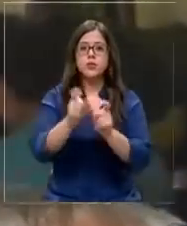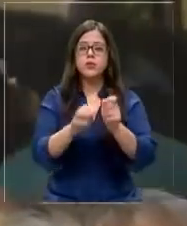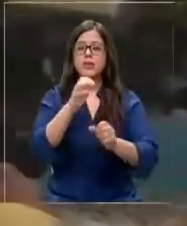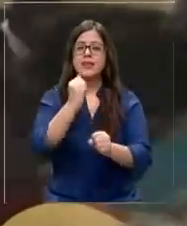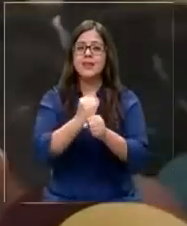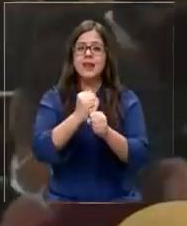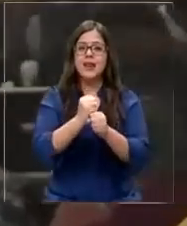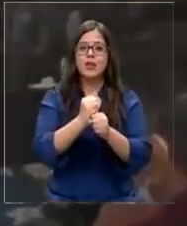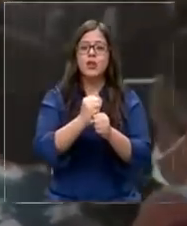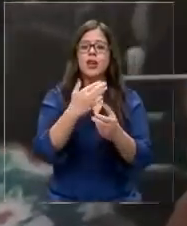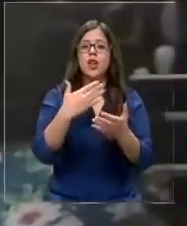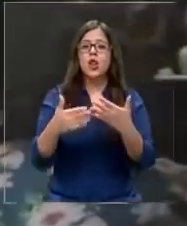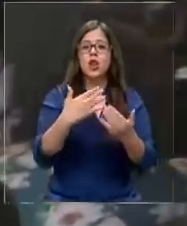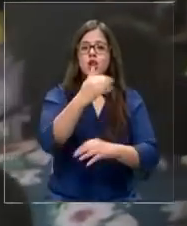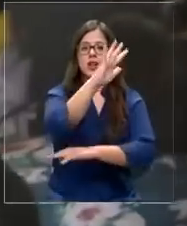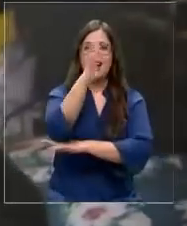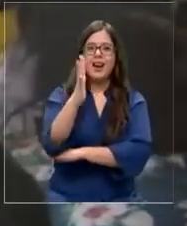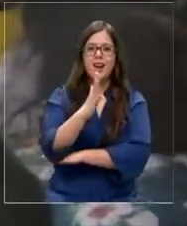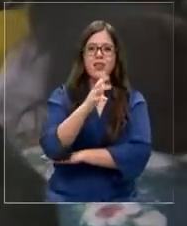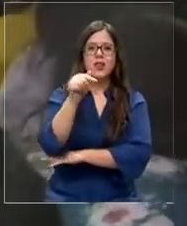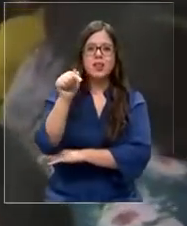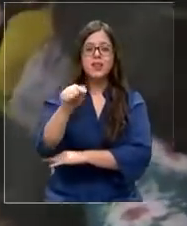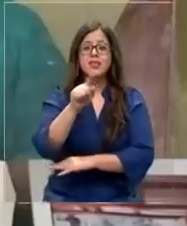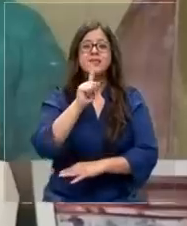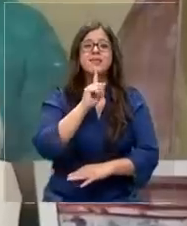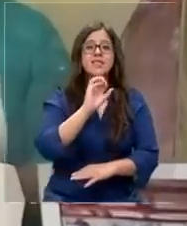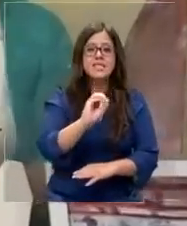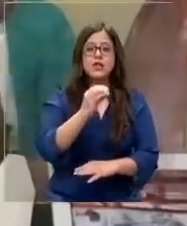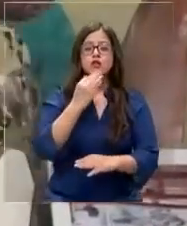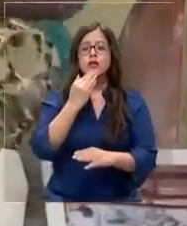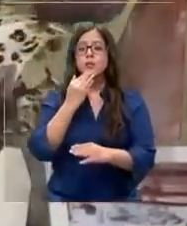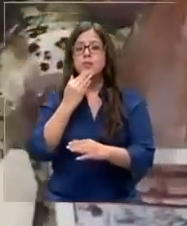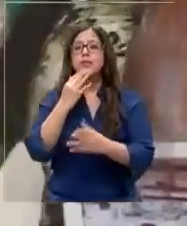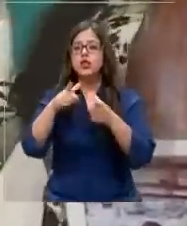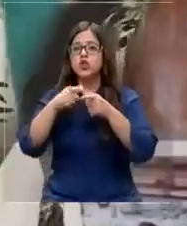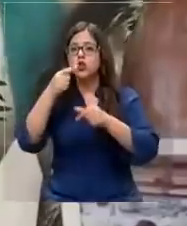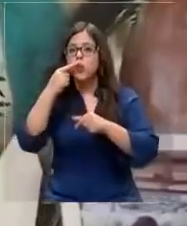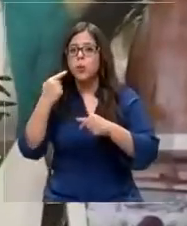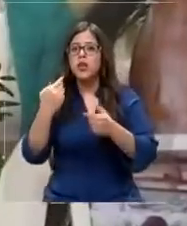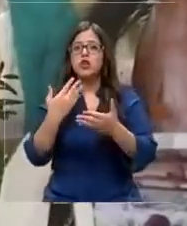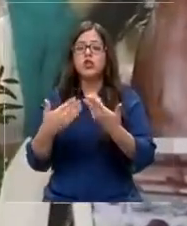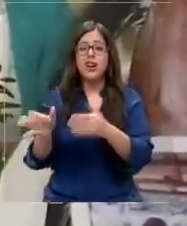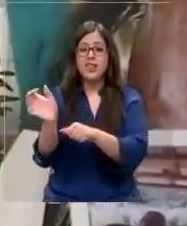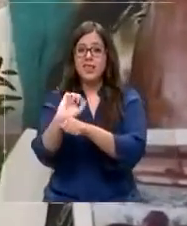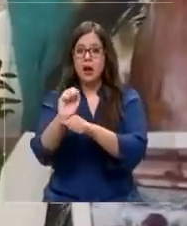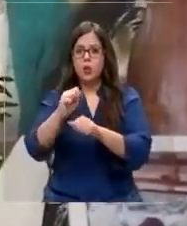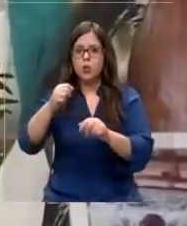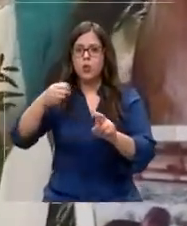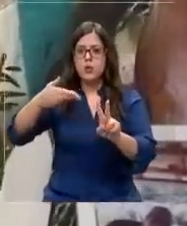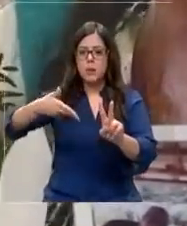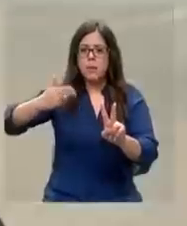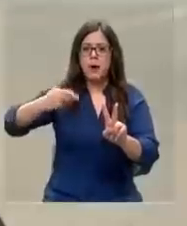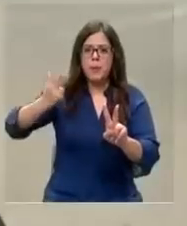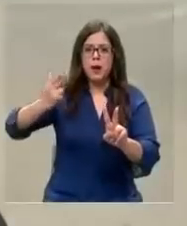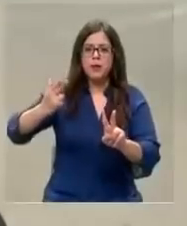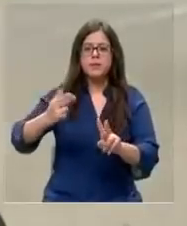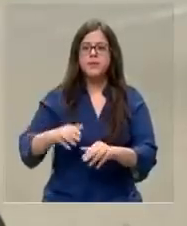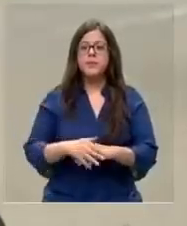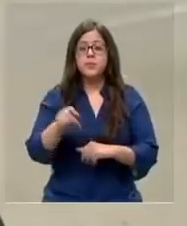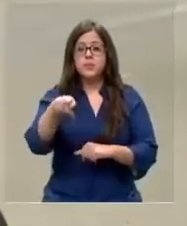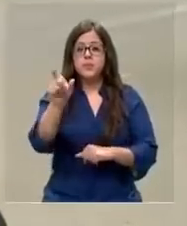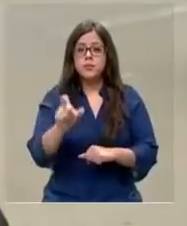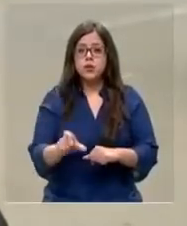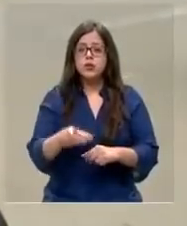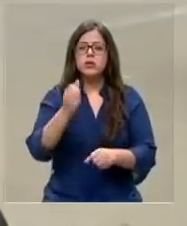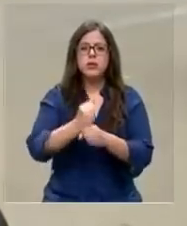trabajadores forestales, un tío y su sobrino a quienes les dispararon desde el interior de un vehículo. Yo sí, pero era un chico trabajador